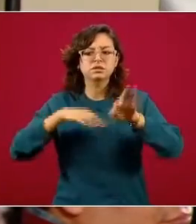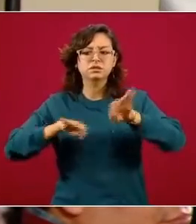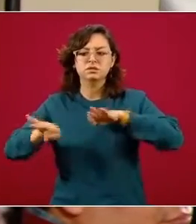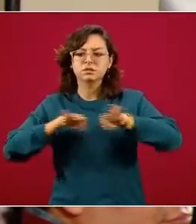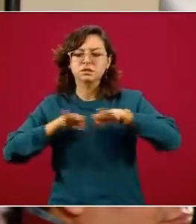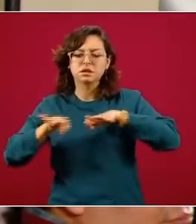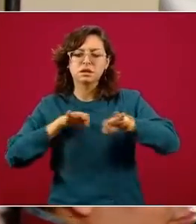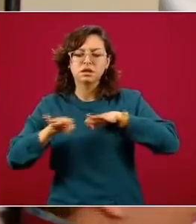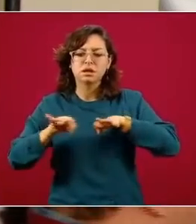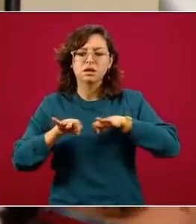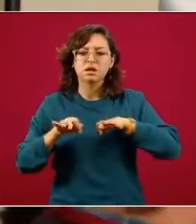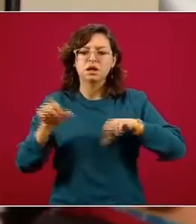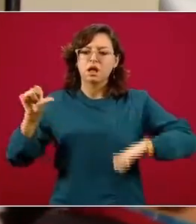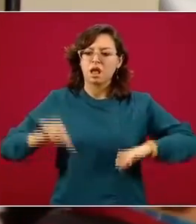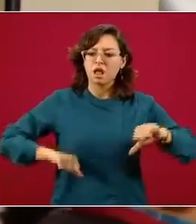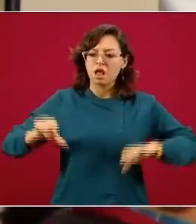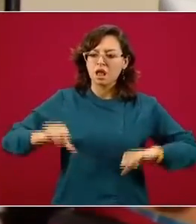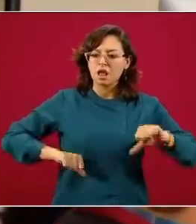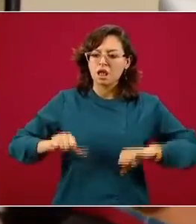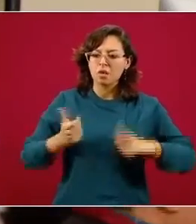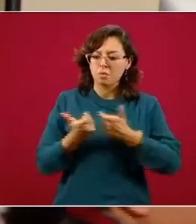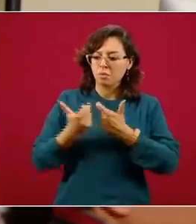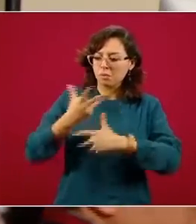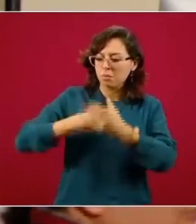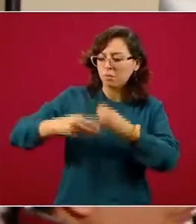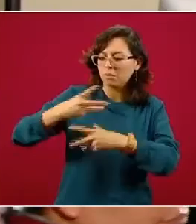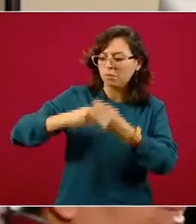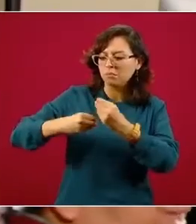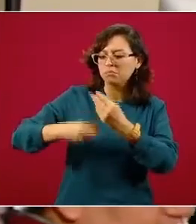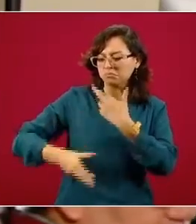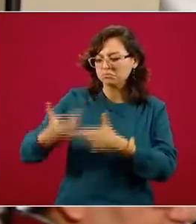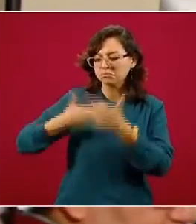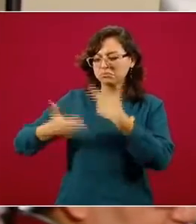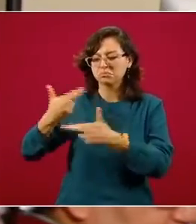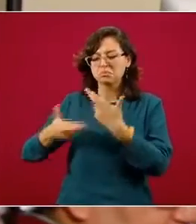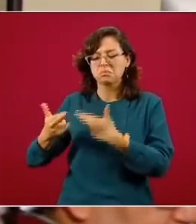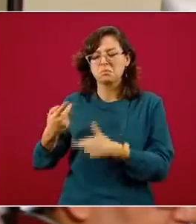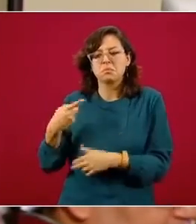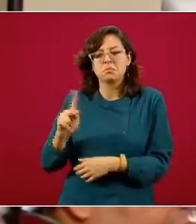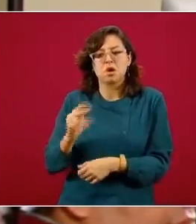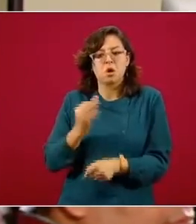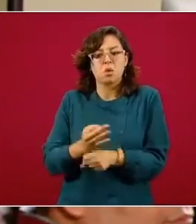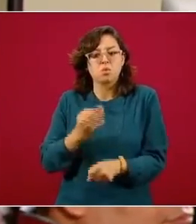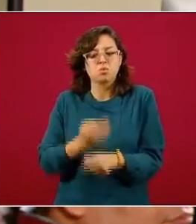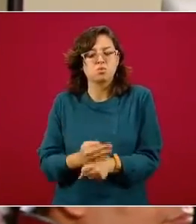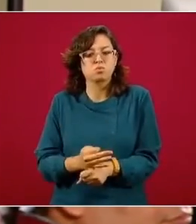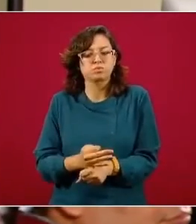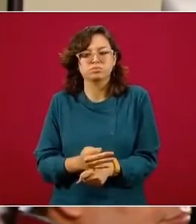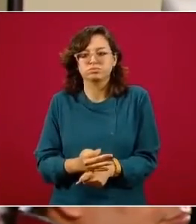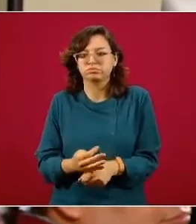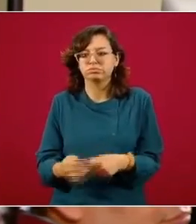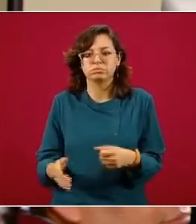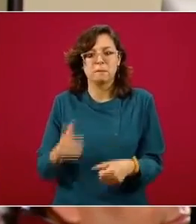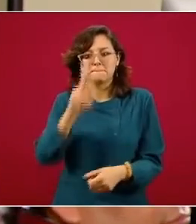reactivar la actividad económica de nuestro país, cuando nos encontramos en pleno crecimiento de la epidemia en